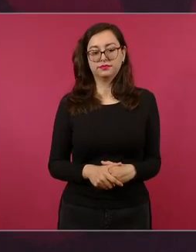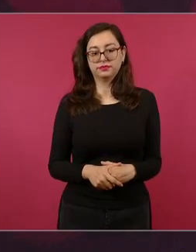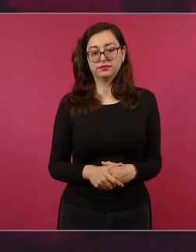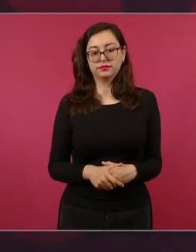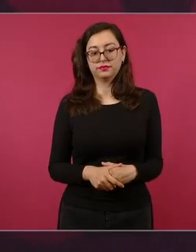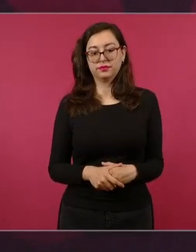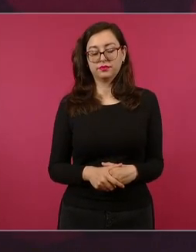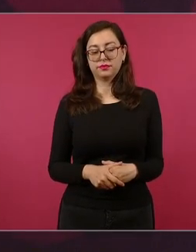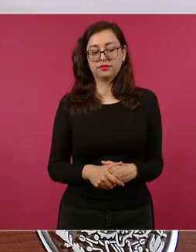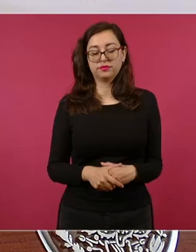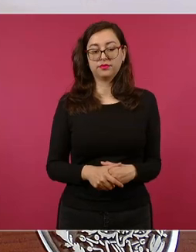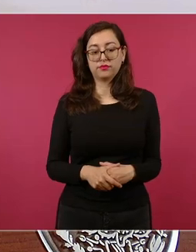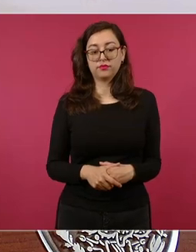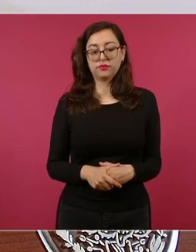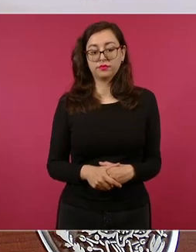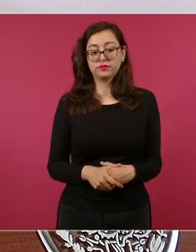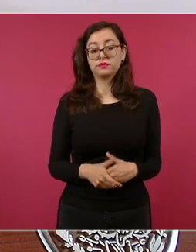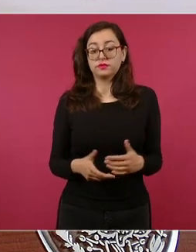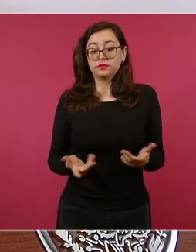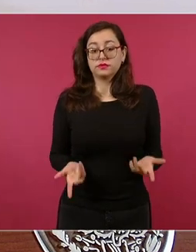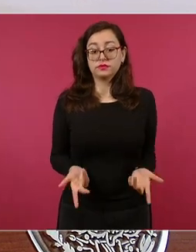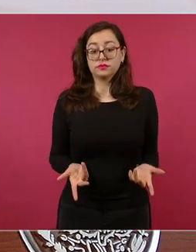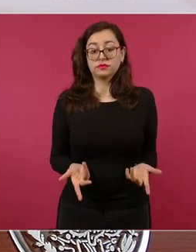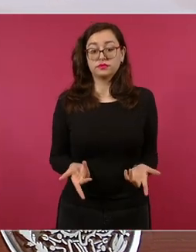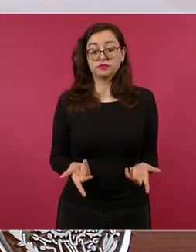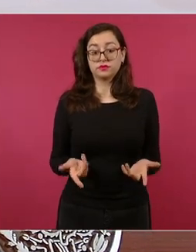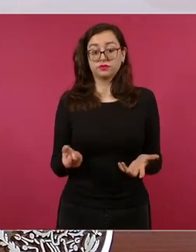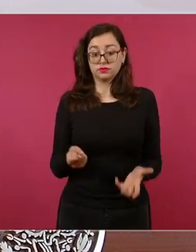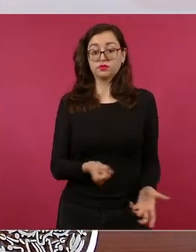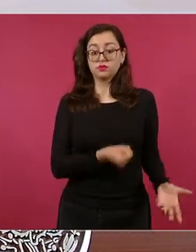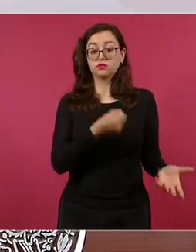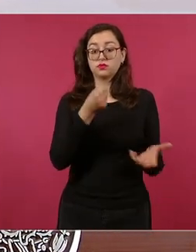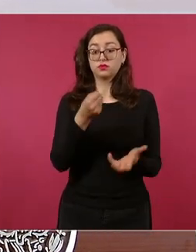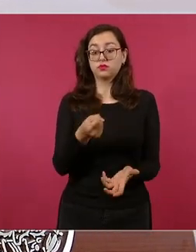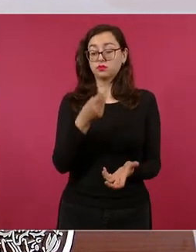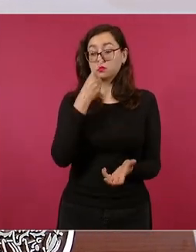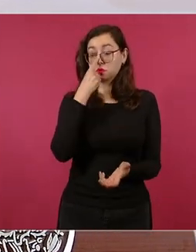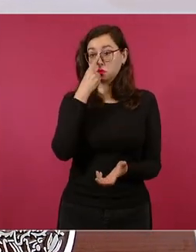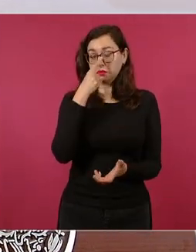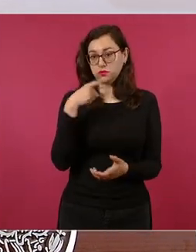y pues va a ser el presupuesto que va a ejercer